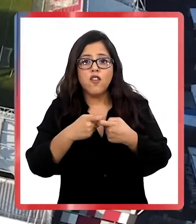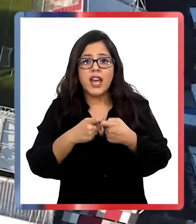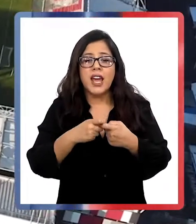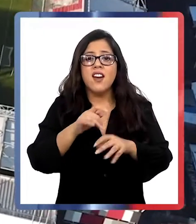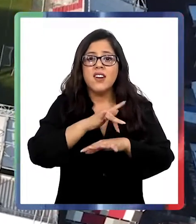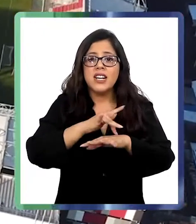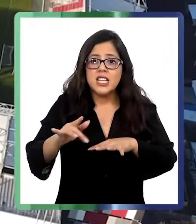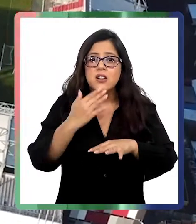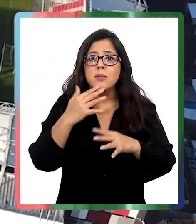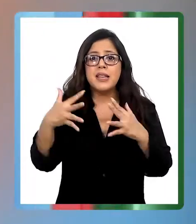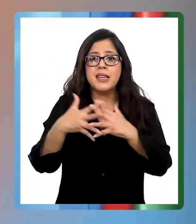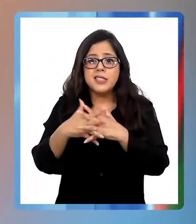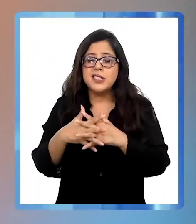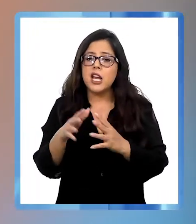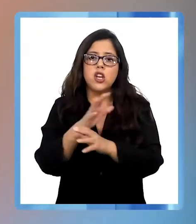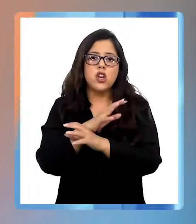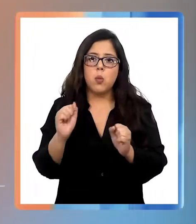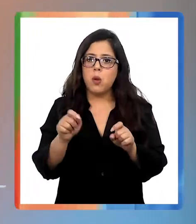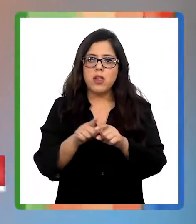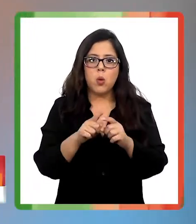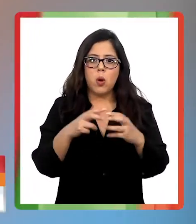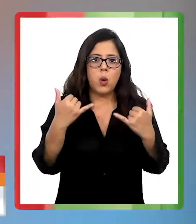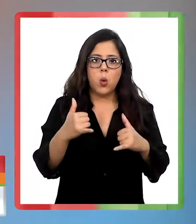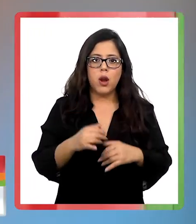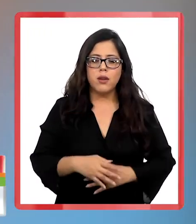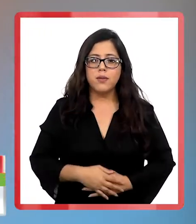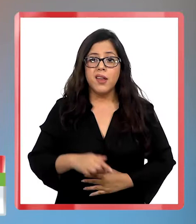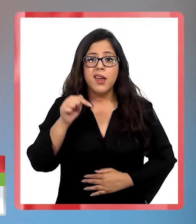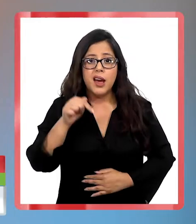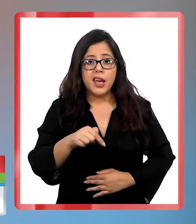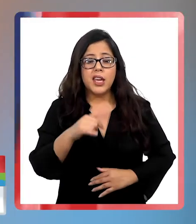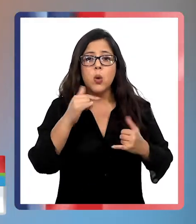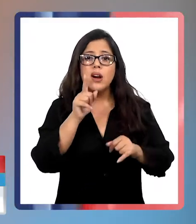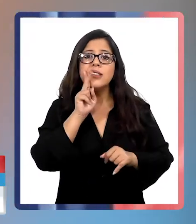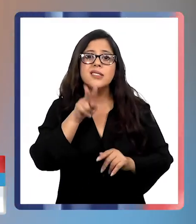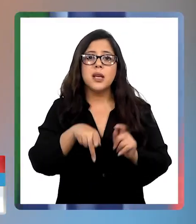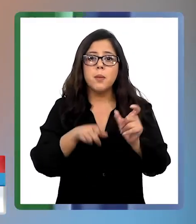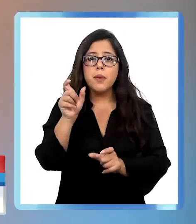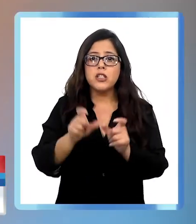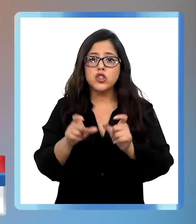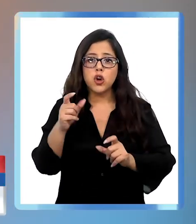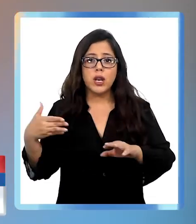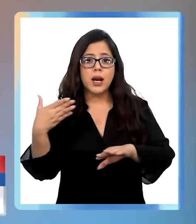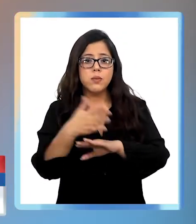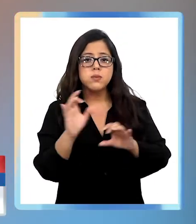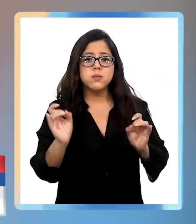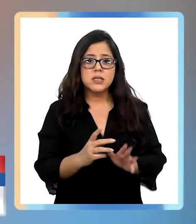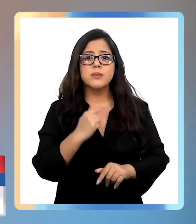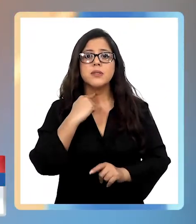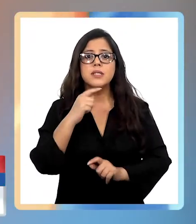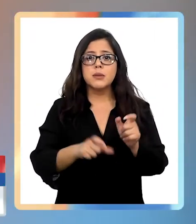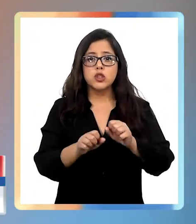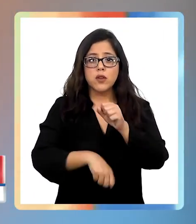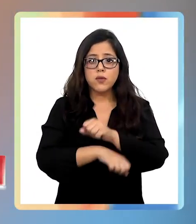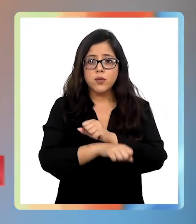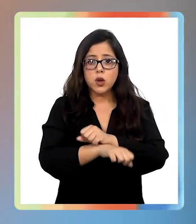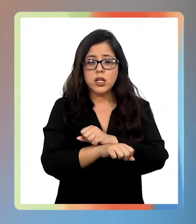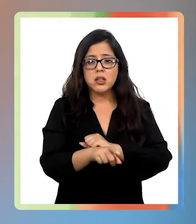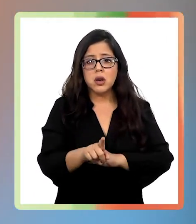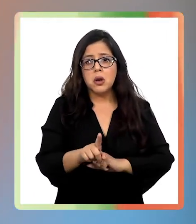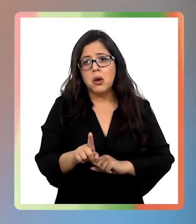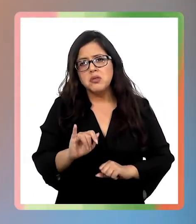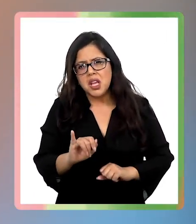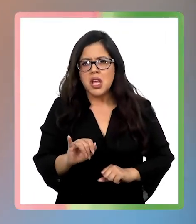Calera también sin público. Jugar sin público siempre afecta quizás no en lo futbolístico en sí pero